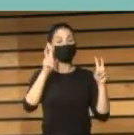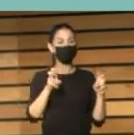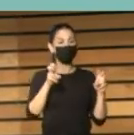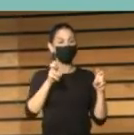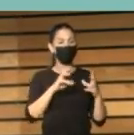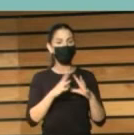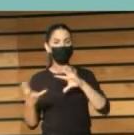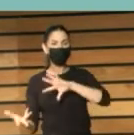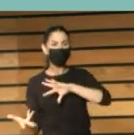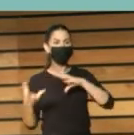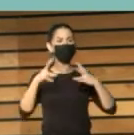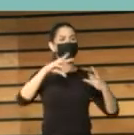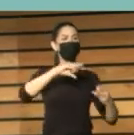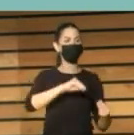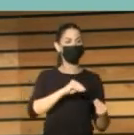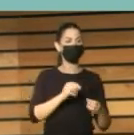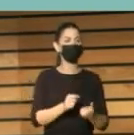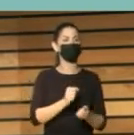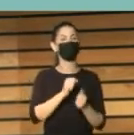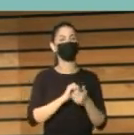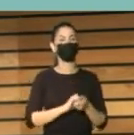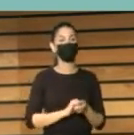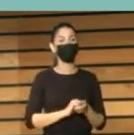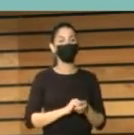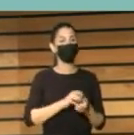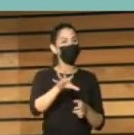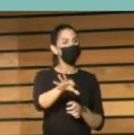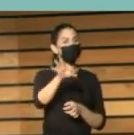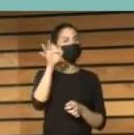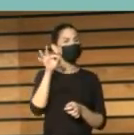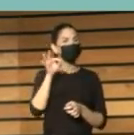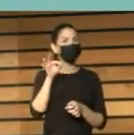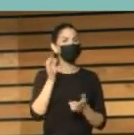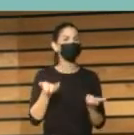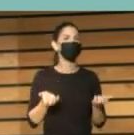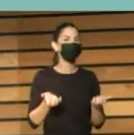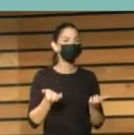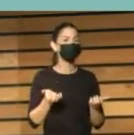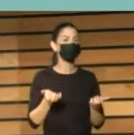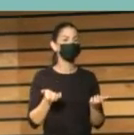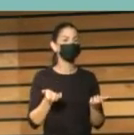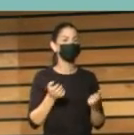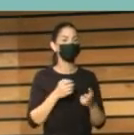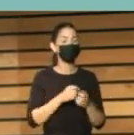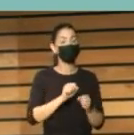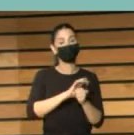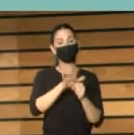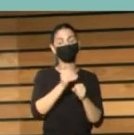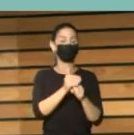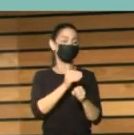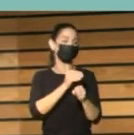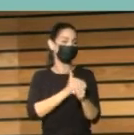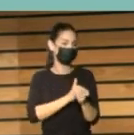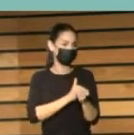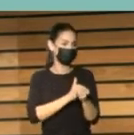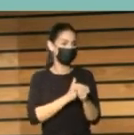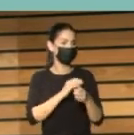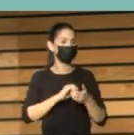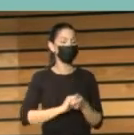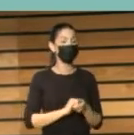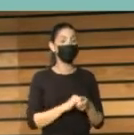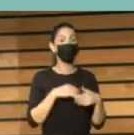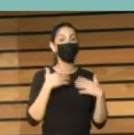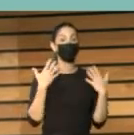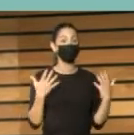transformación, seguramente fue elegido mucho antes del fatídico año 2020. Sin